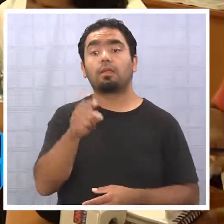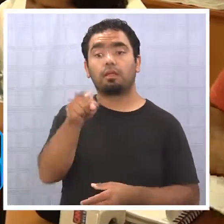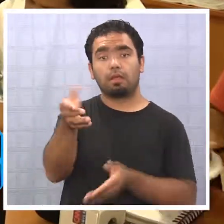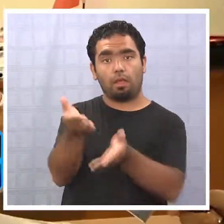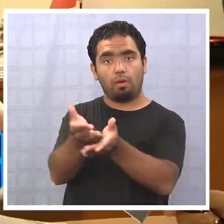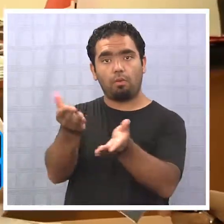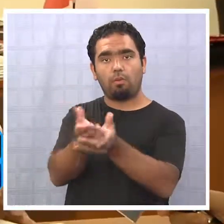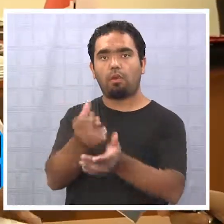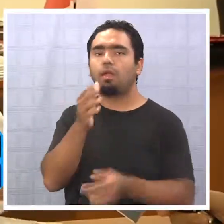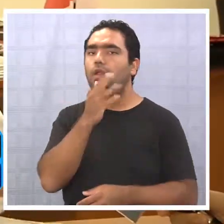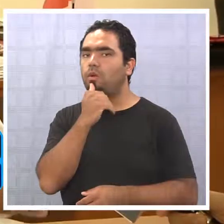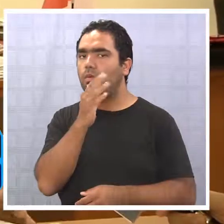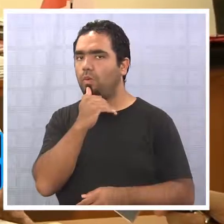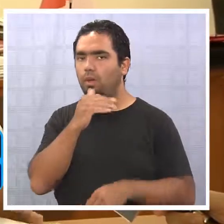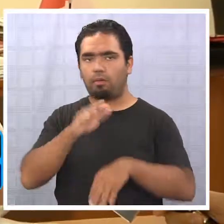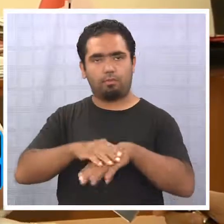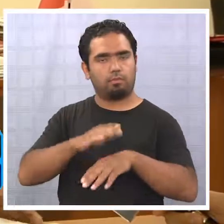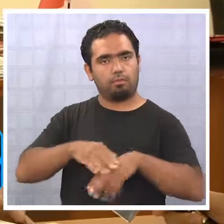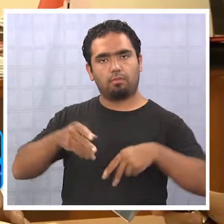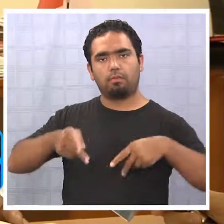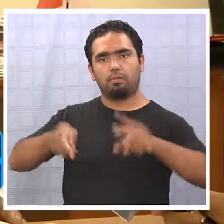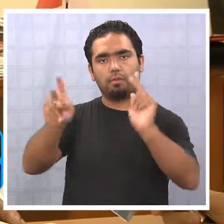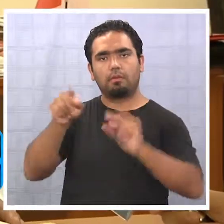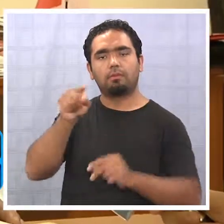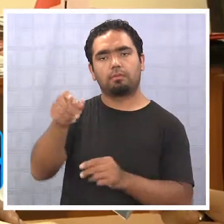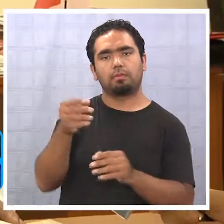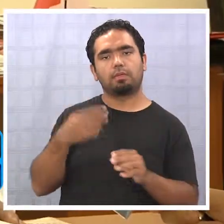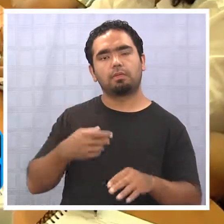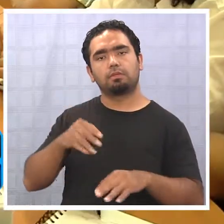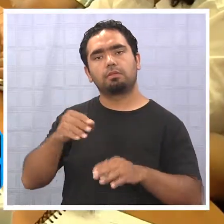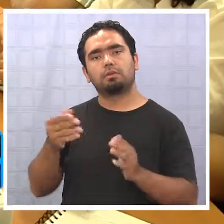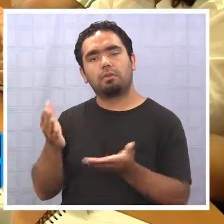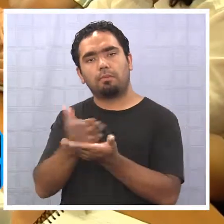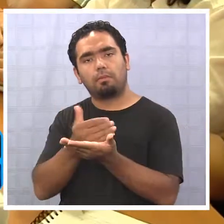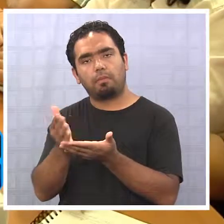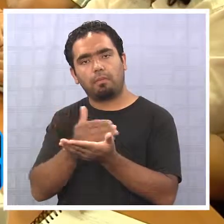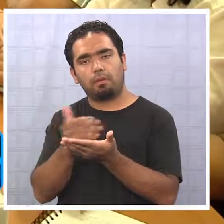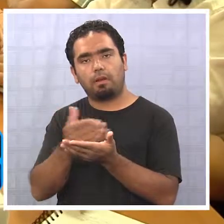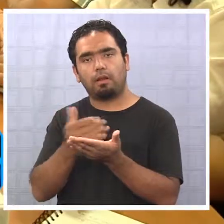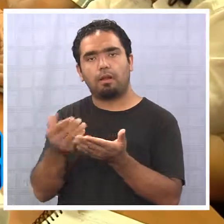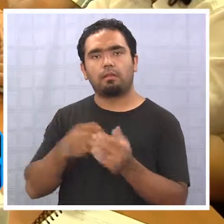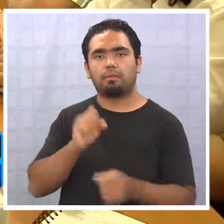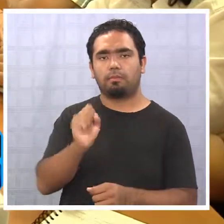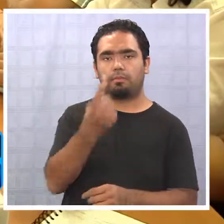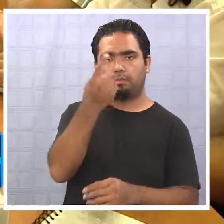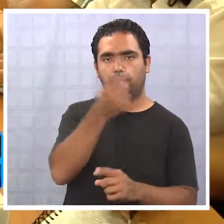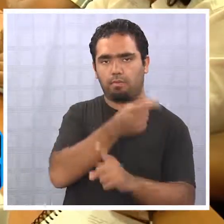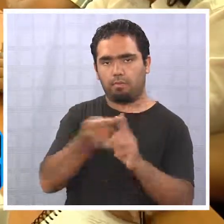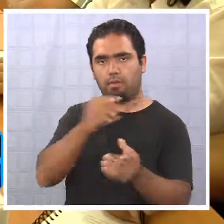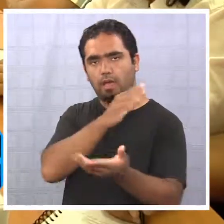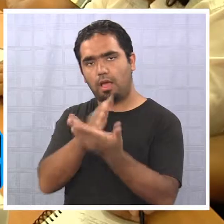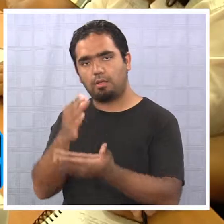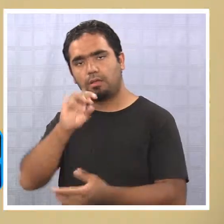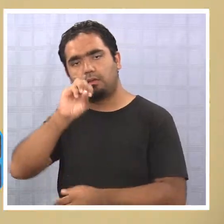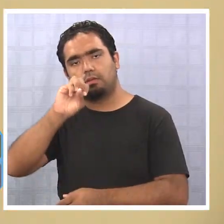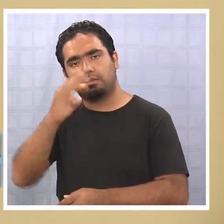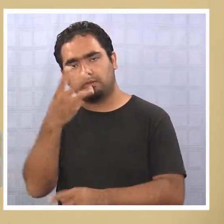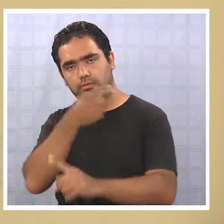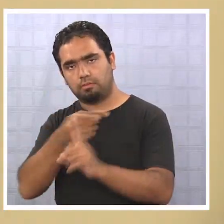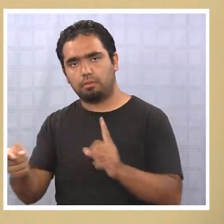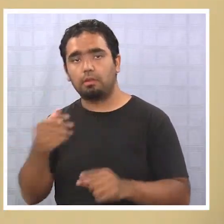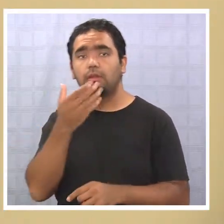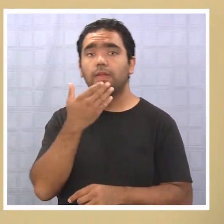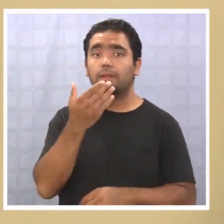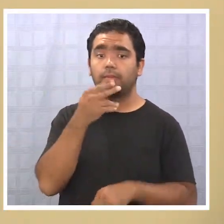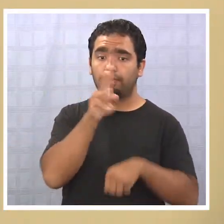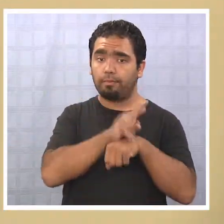no cuenta con la autorización del Ministerio de Educación para llevar a cabo sus planes de estudio de primero a tercero medio. Además, el secretario ministerial dijo que la